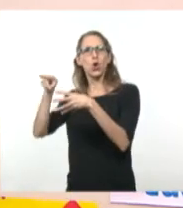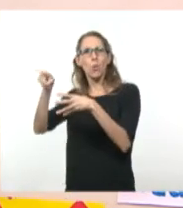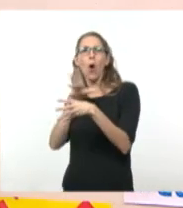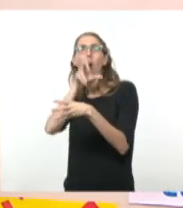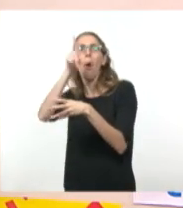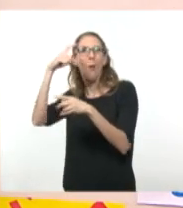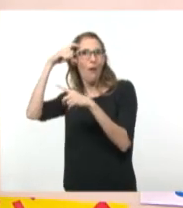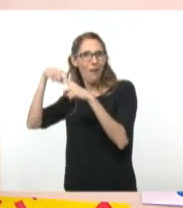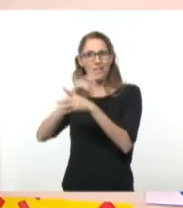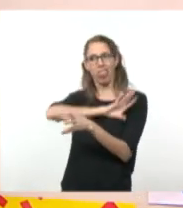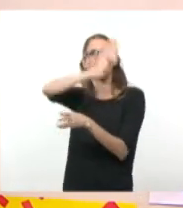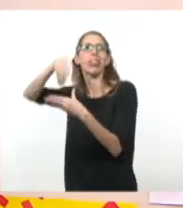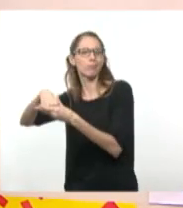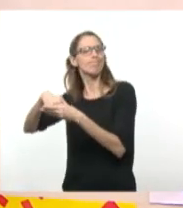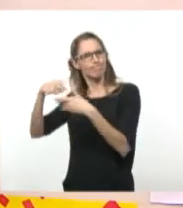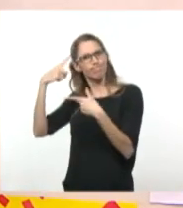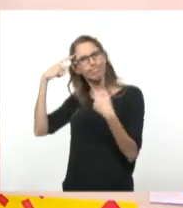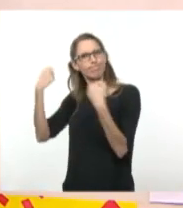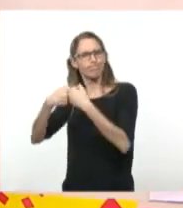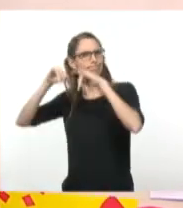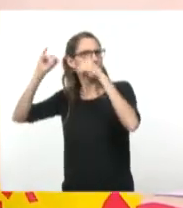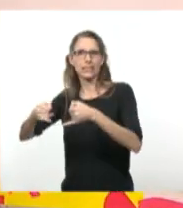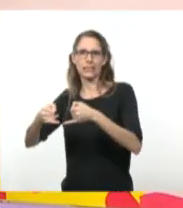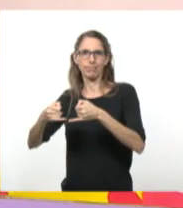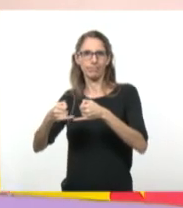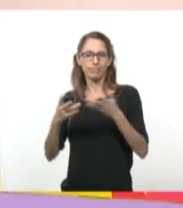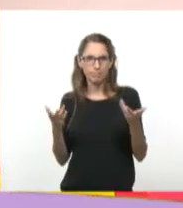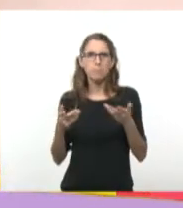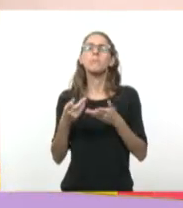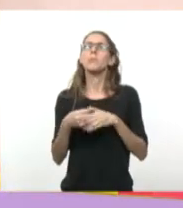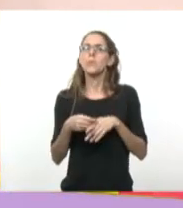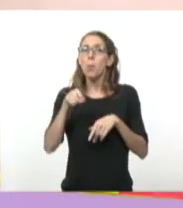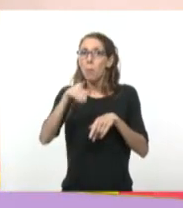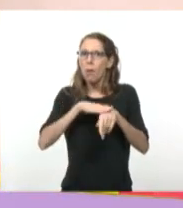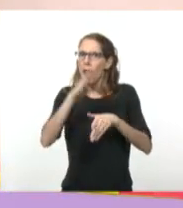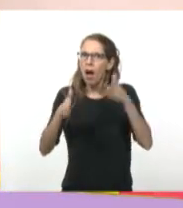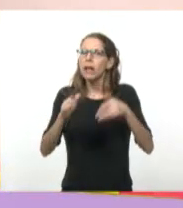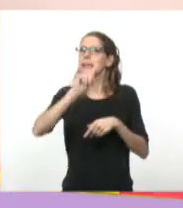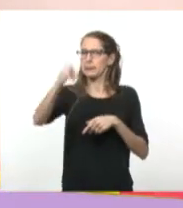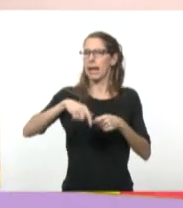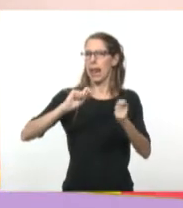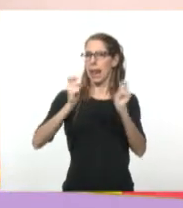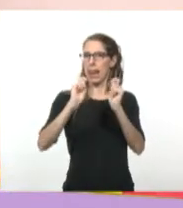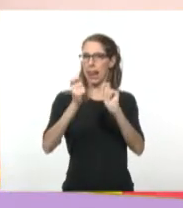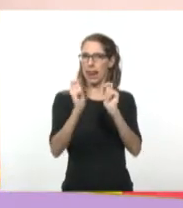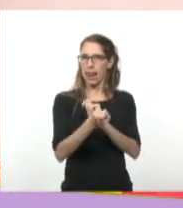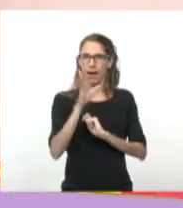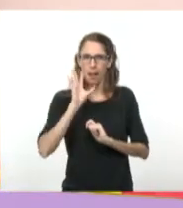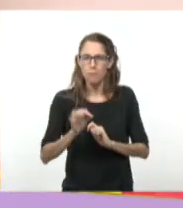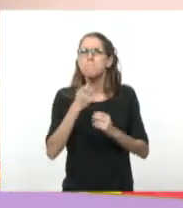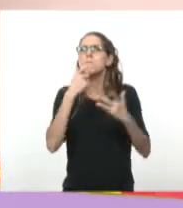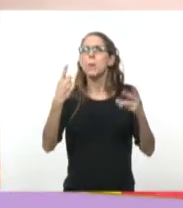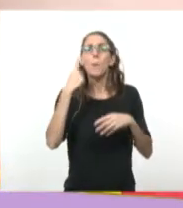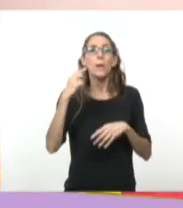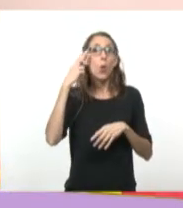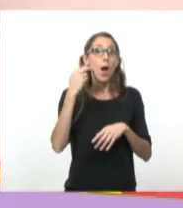de las Repúblicas Socialistas Soviéticas, al bloque oriental, y vamos a encontrarnos con algunas transformaciones. En principio, en 1961,